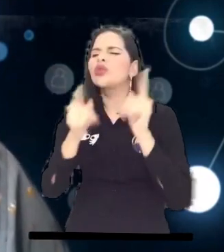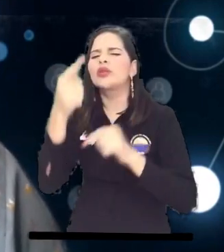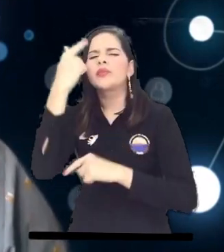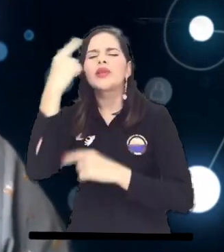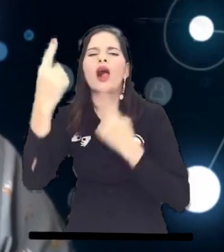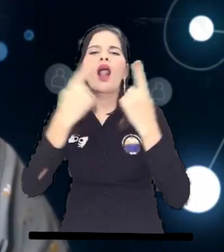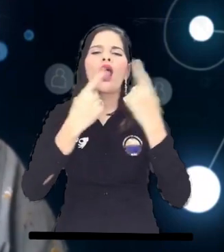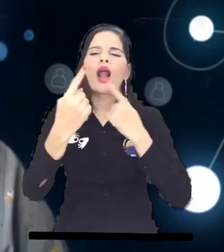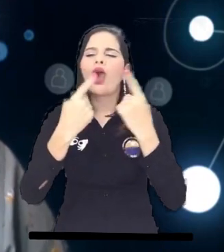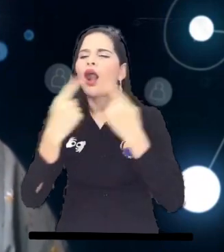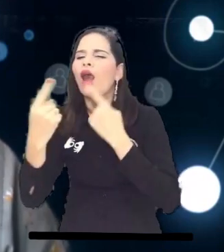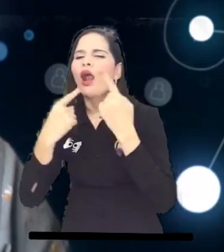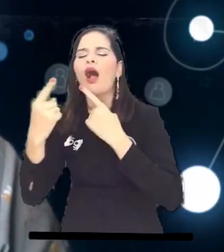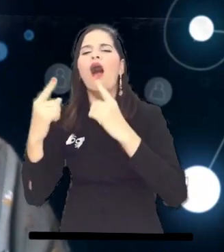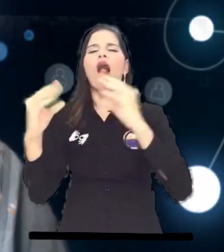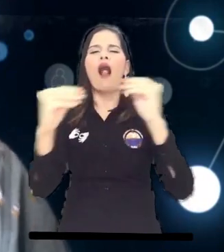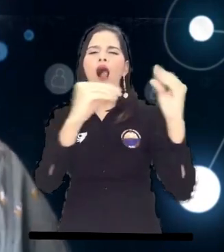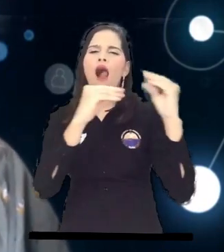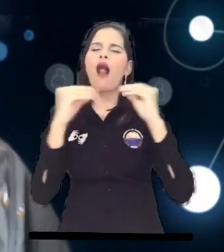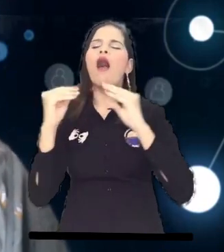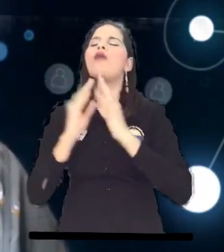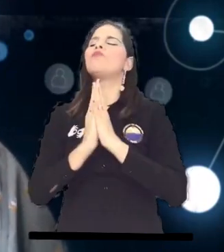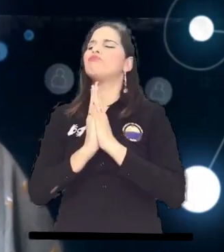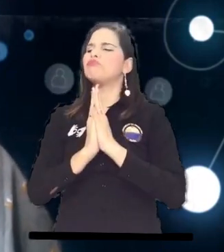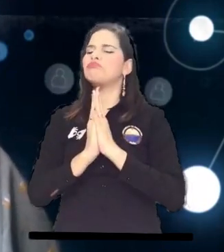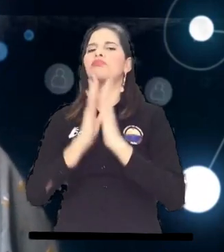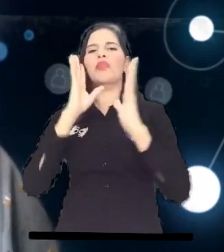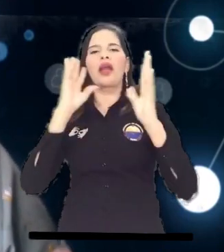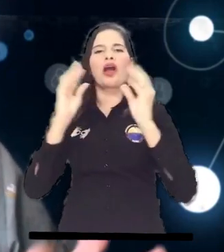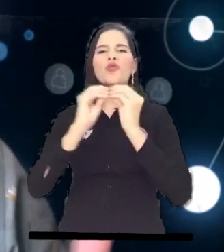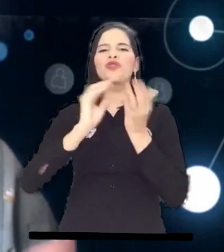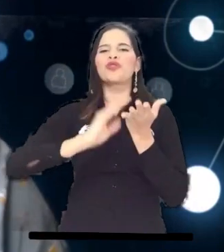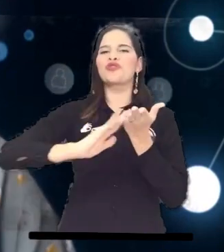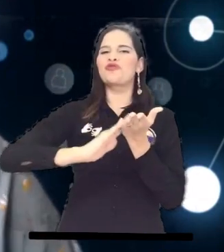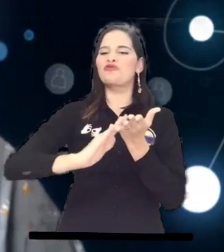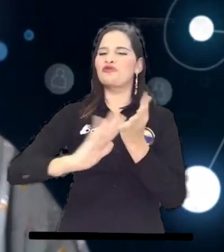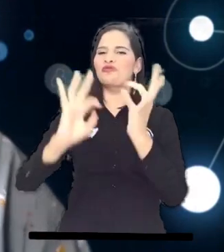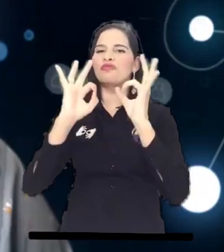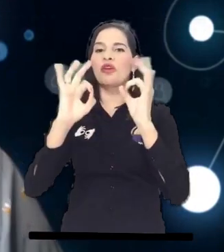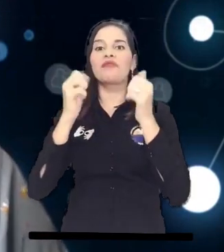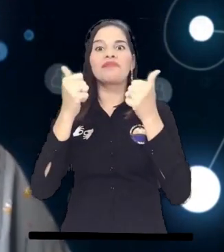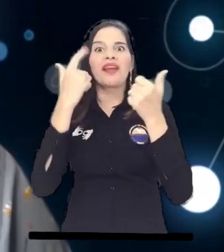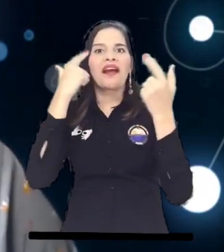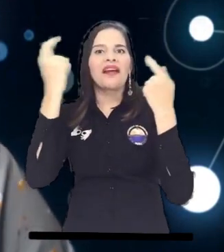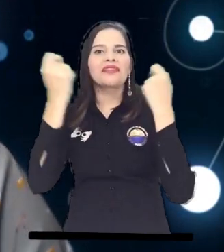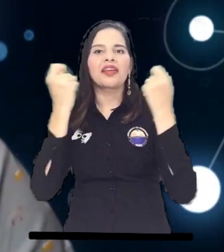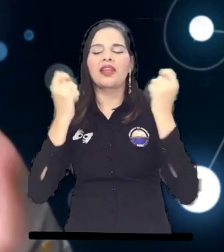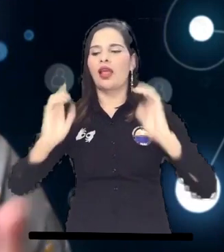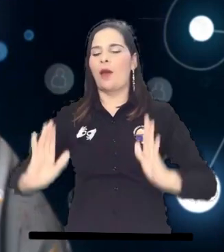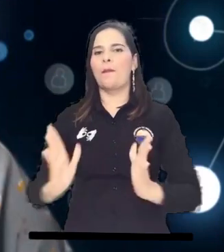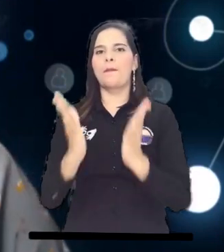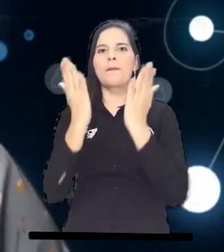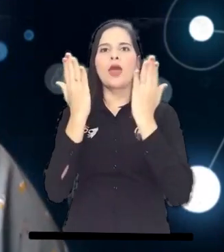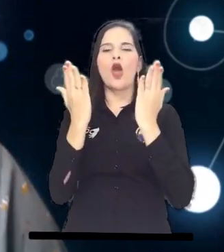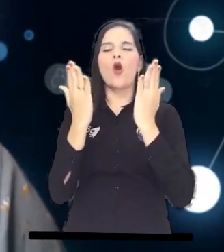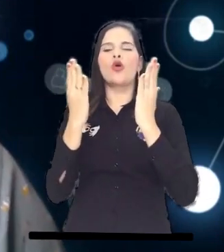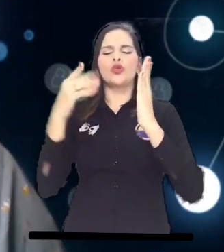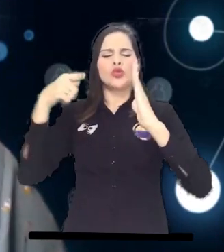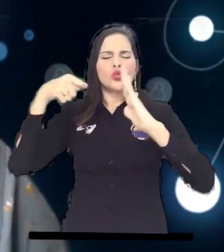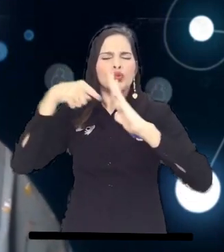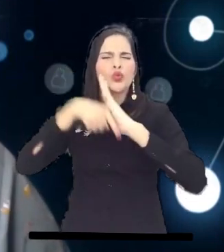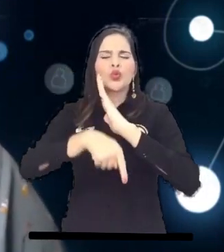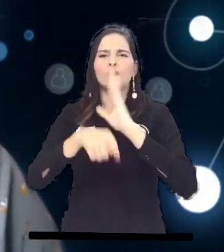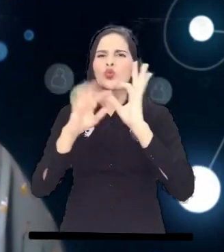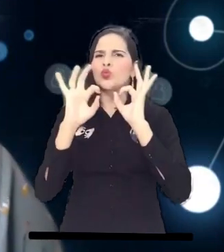estudiantes y en la medida en que ese diálogo transmedial sea fuerte tendremos una nueva, una manera más